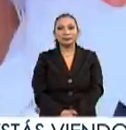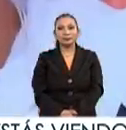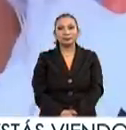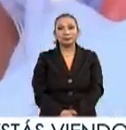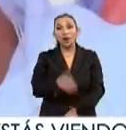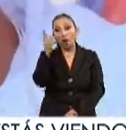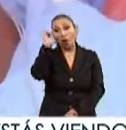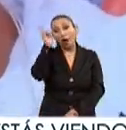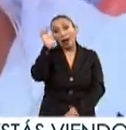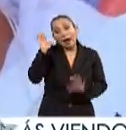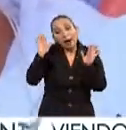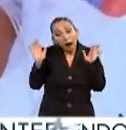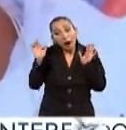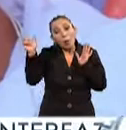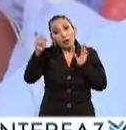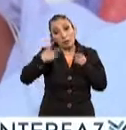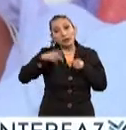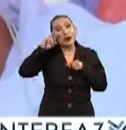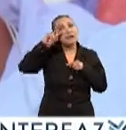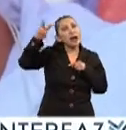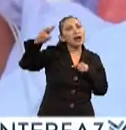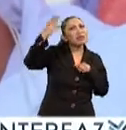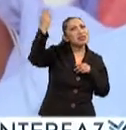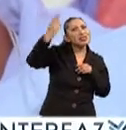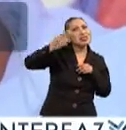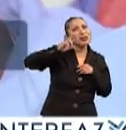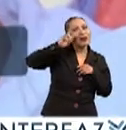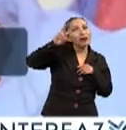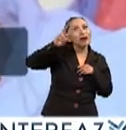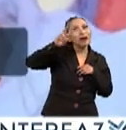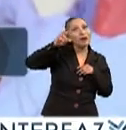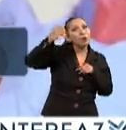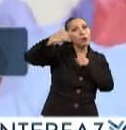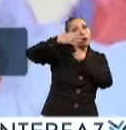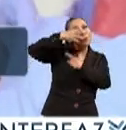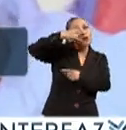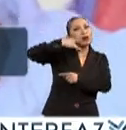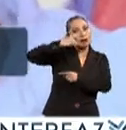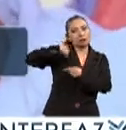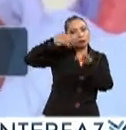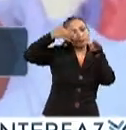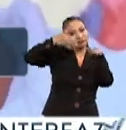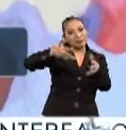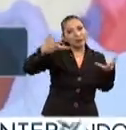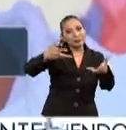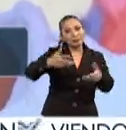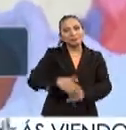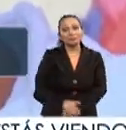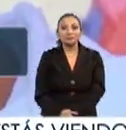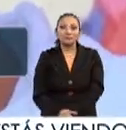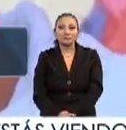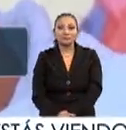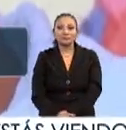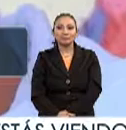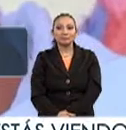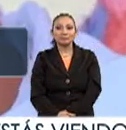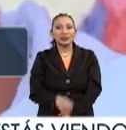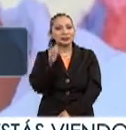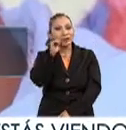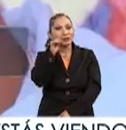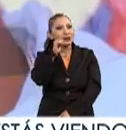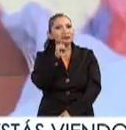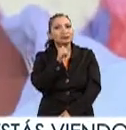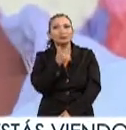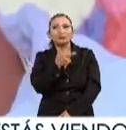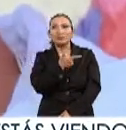espero que por lo menos cuando la gente vea mi trabajo le transmita el esfuerzo y la dedicación que le metía siempre me